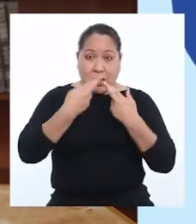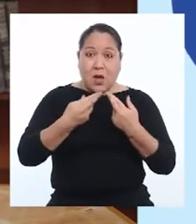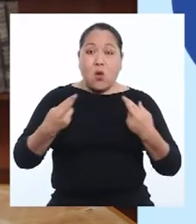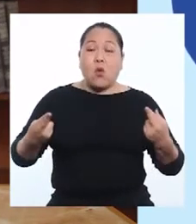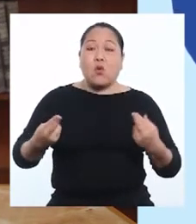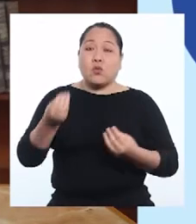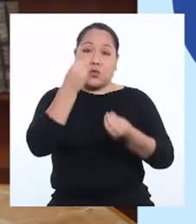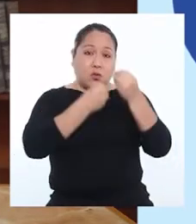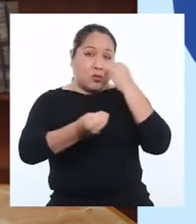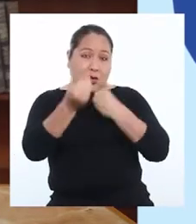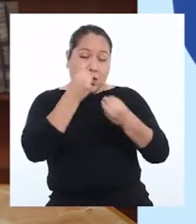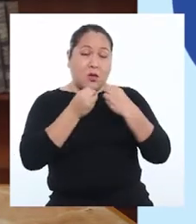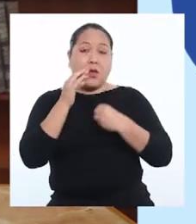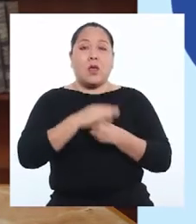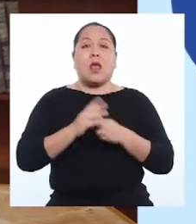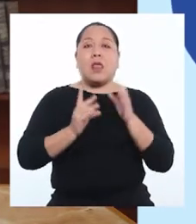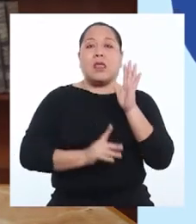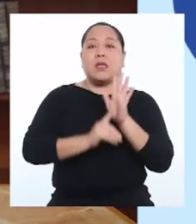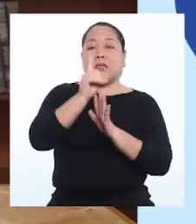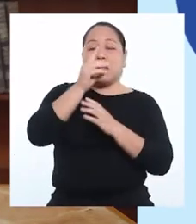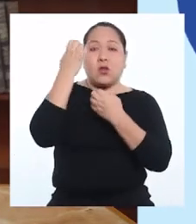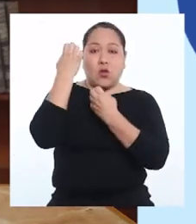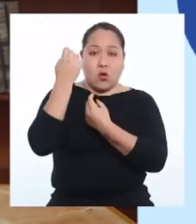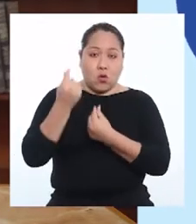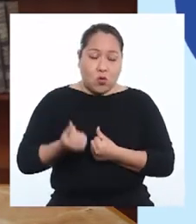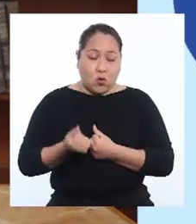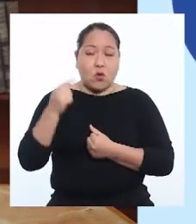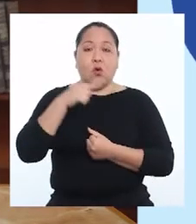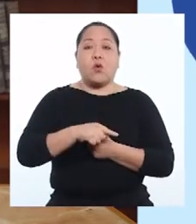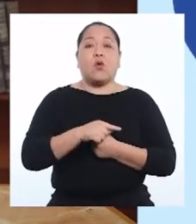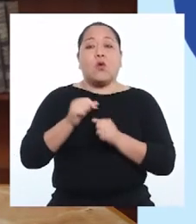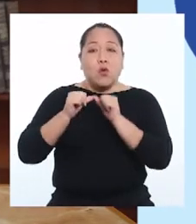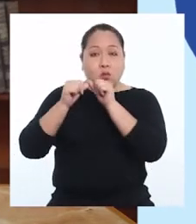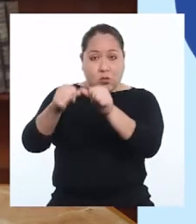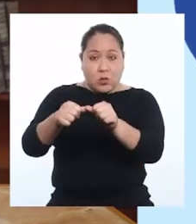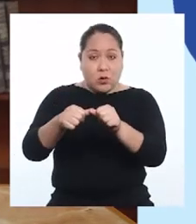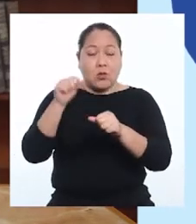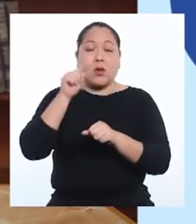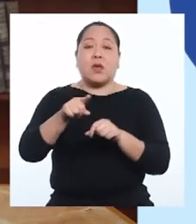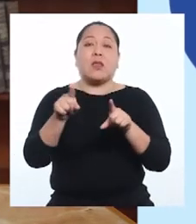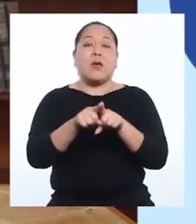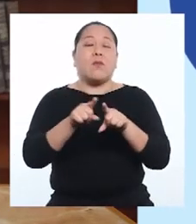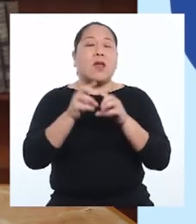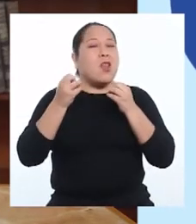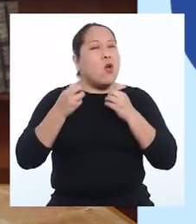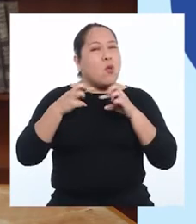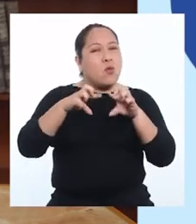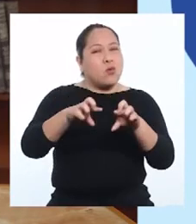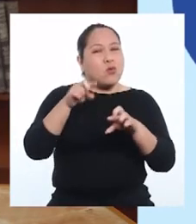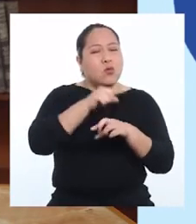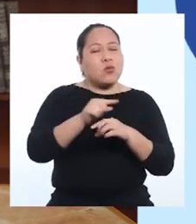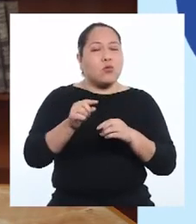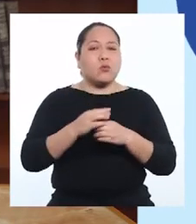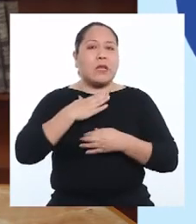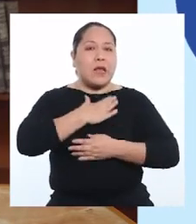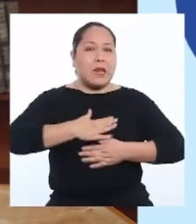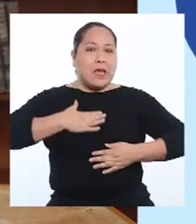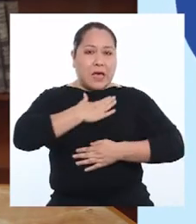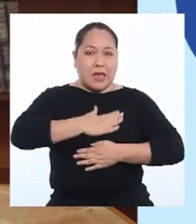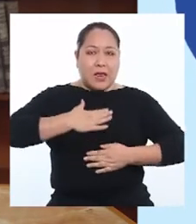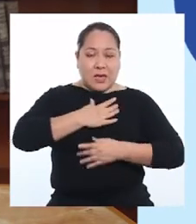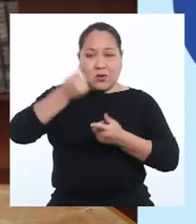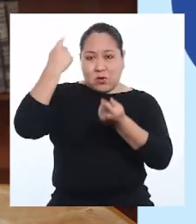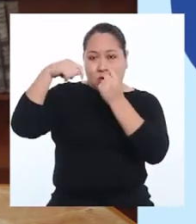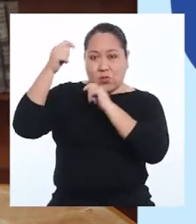alimenticio, el desarrollo económico sostenible y las posibilidades de recreación